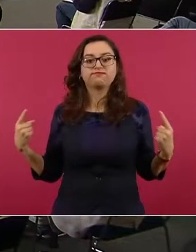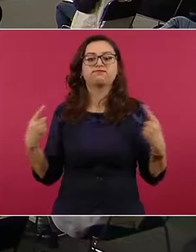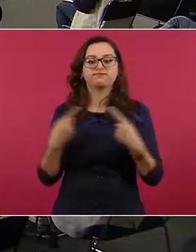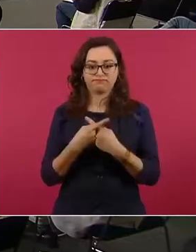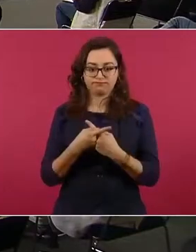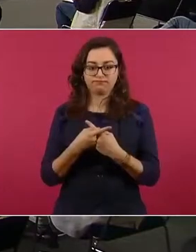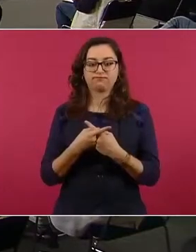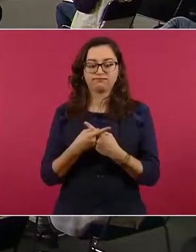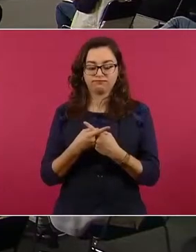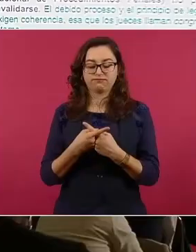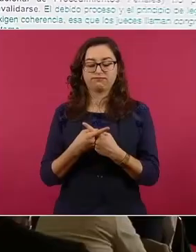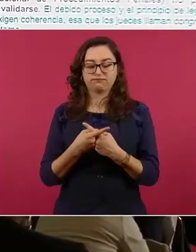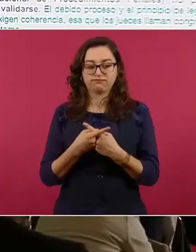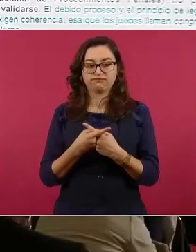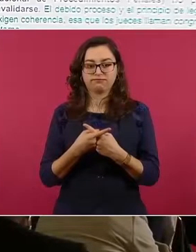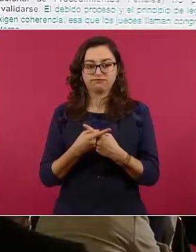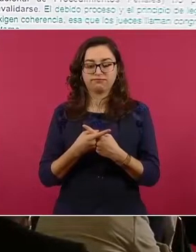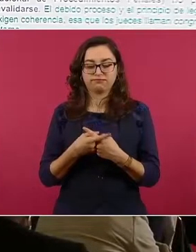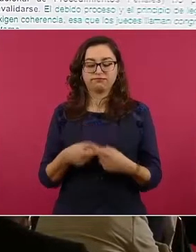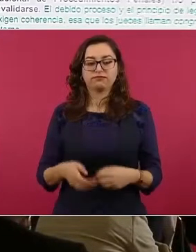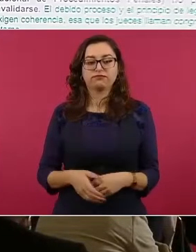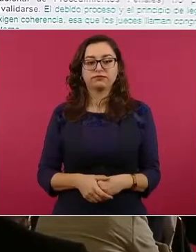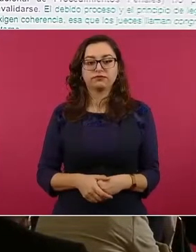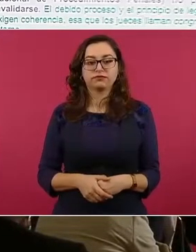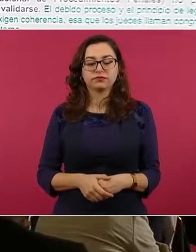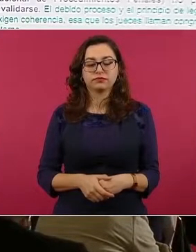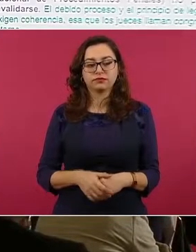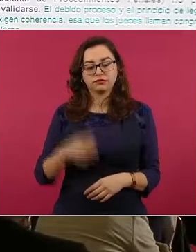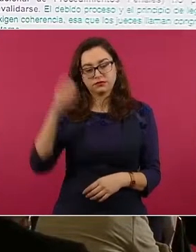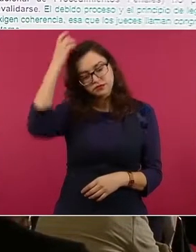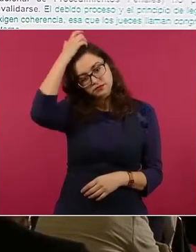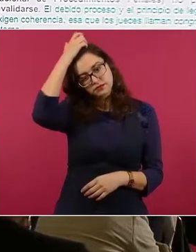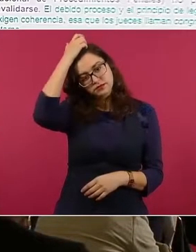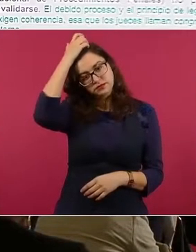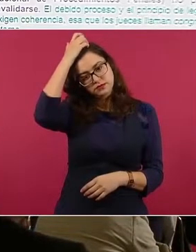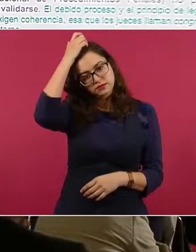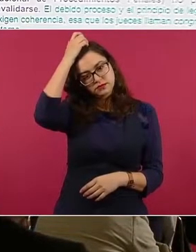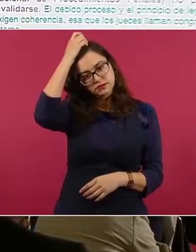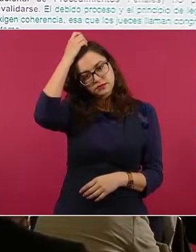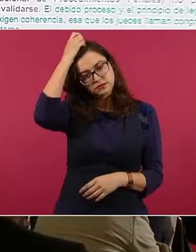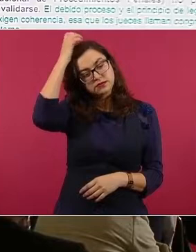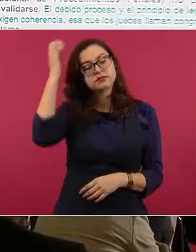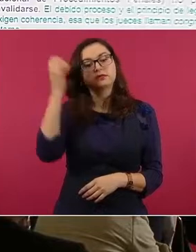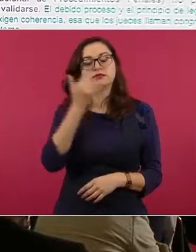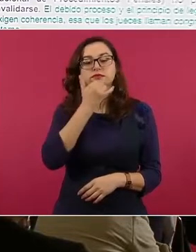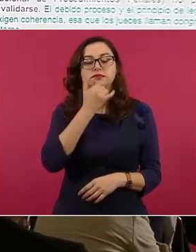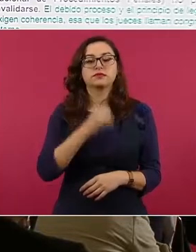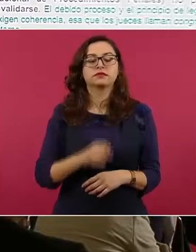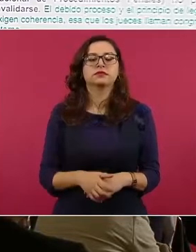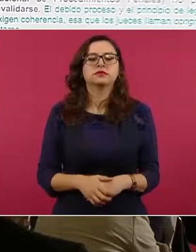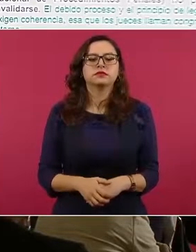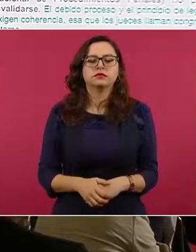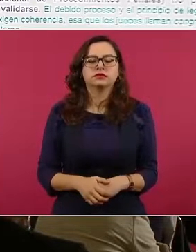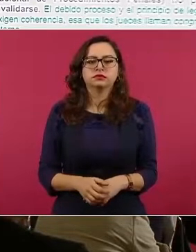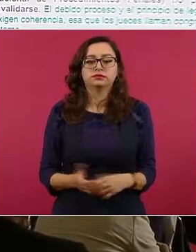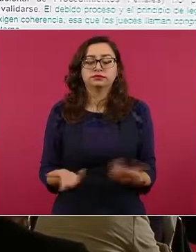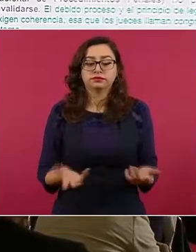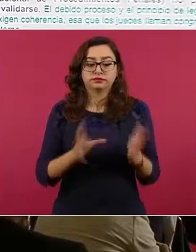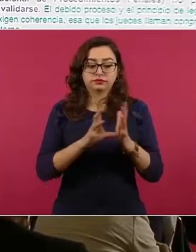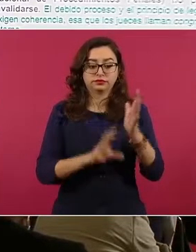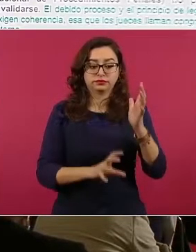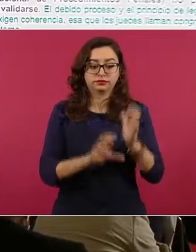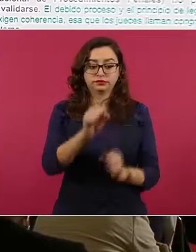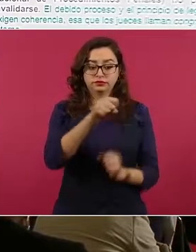de la figura a nivel constitucional. Lo anterior, en razón de que la fuerza de la Constitución no